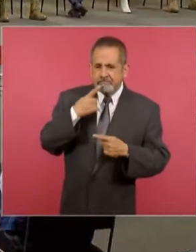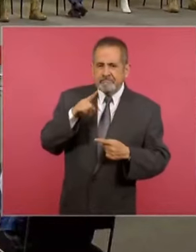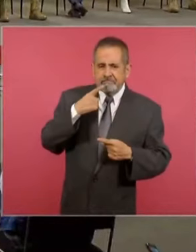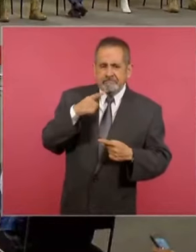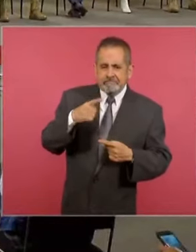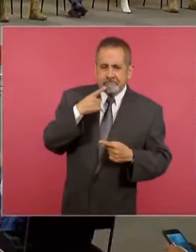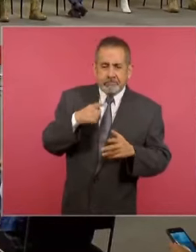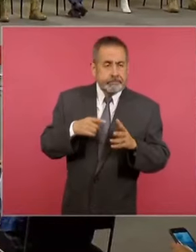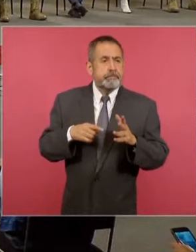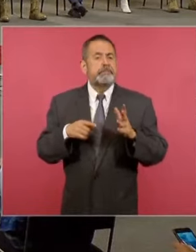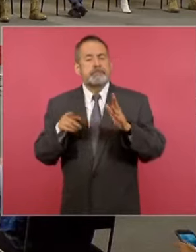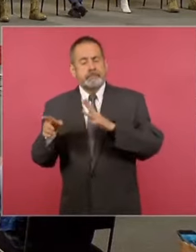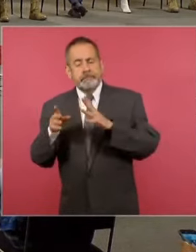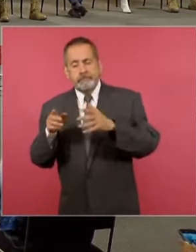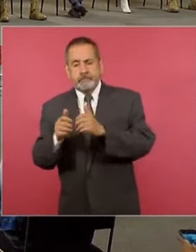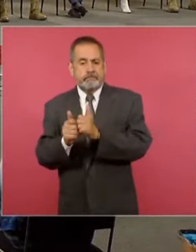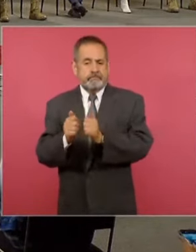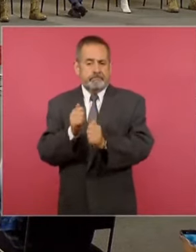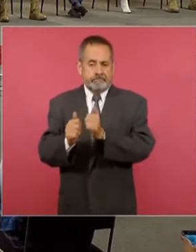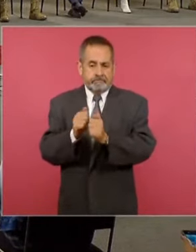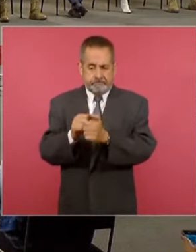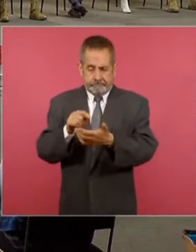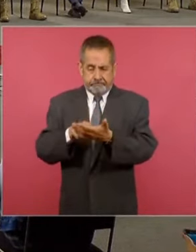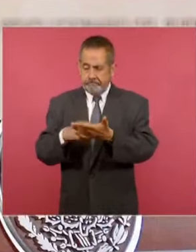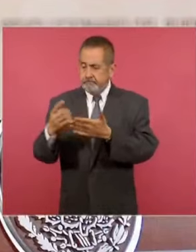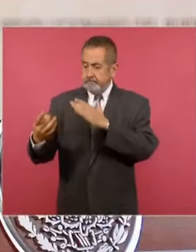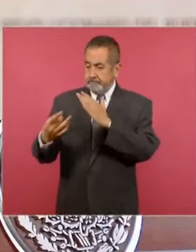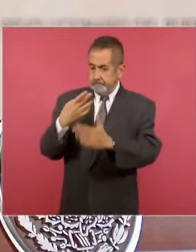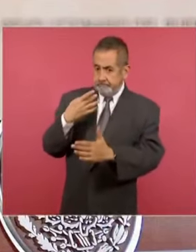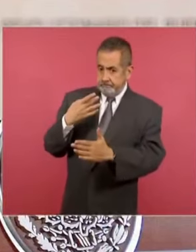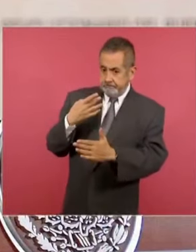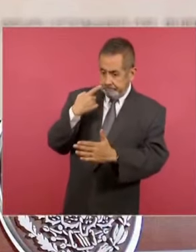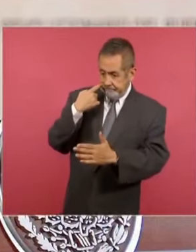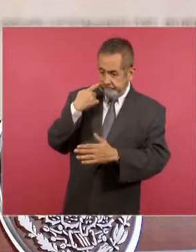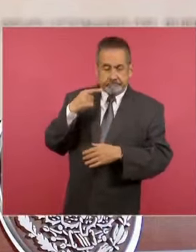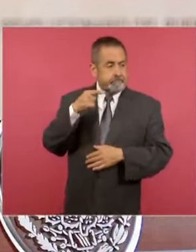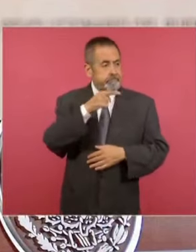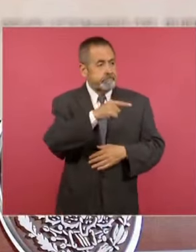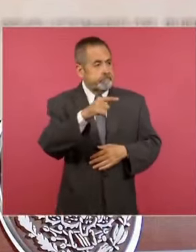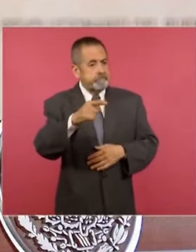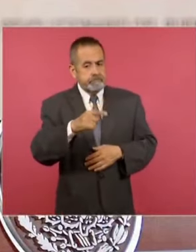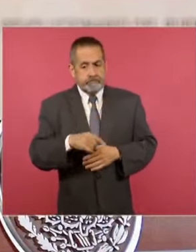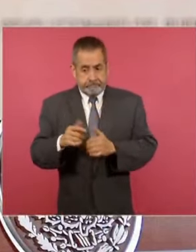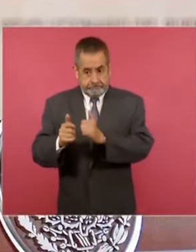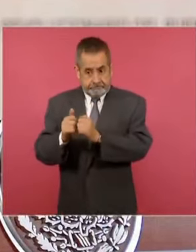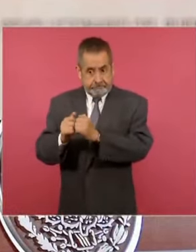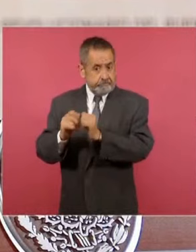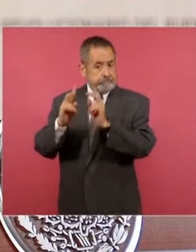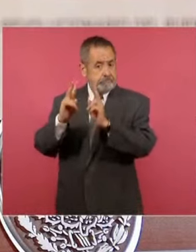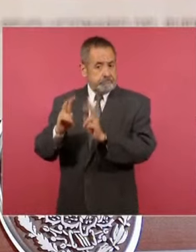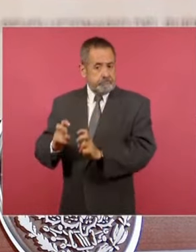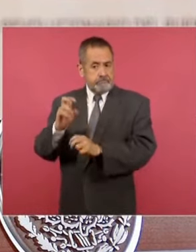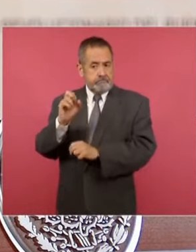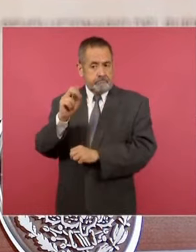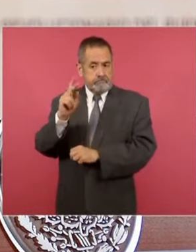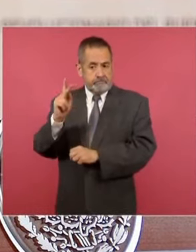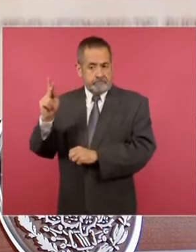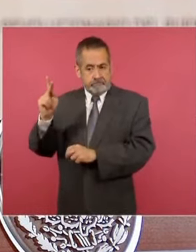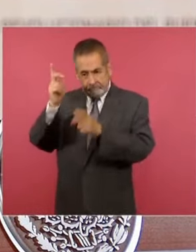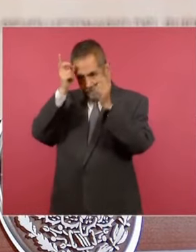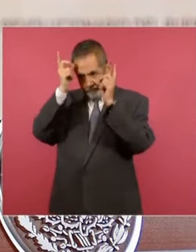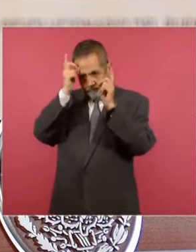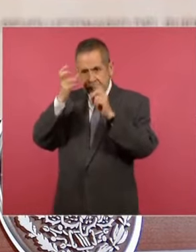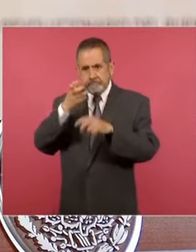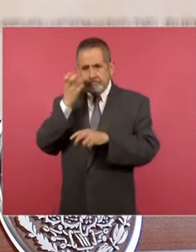se presentaron, como ustedes saben, a través de la app de litro por litro, que pueden descargar de manera gratuita en Android o